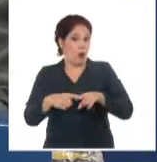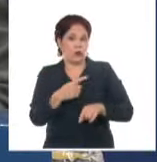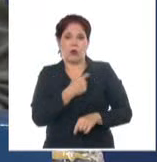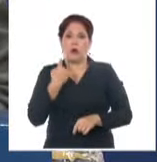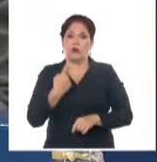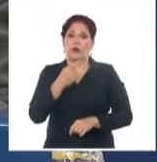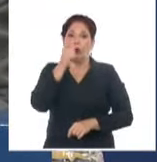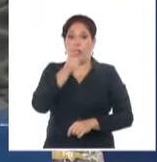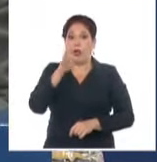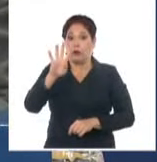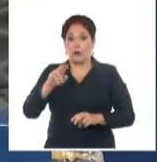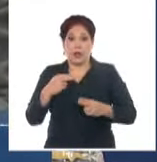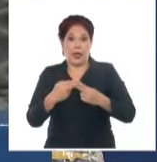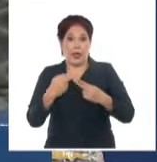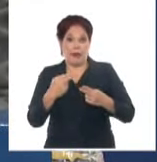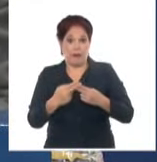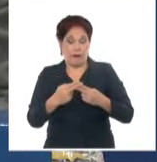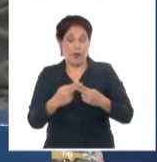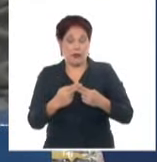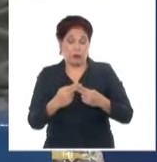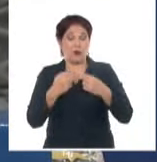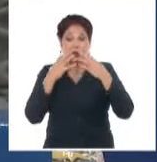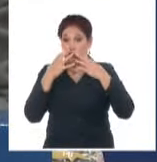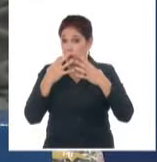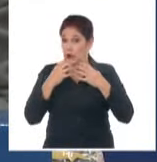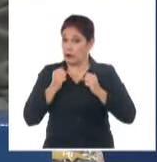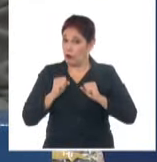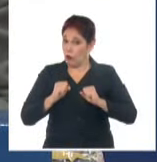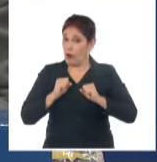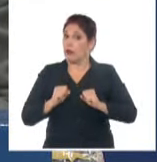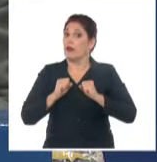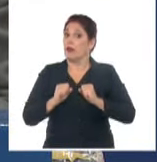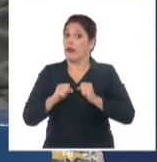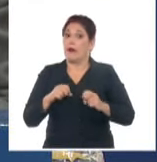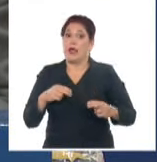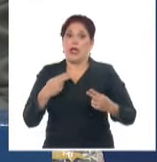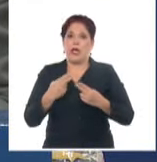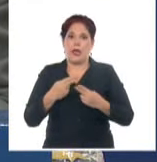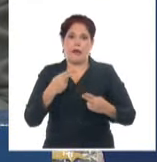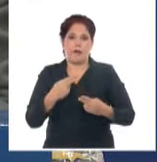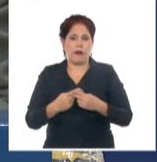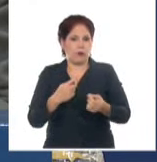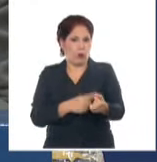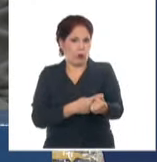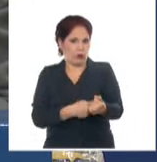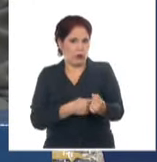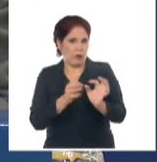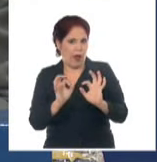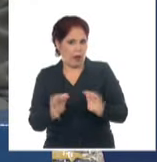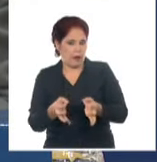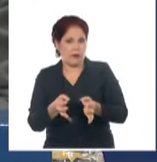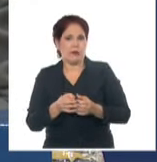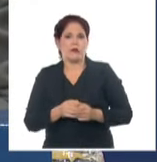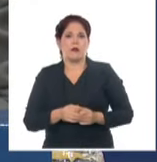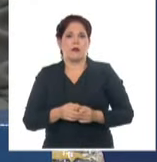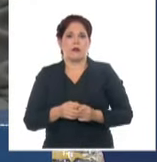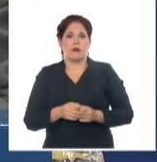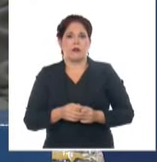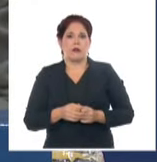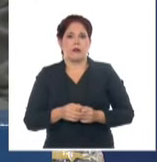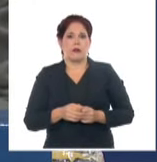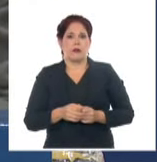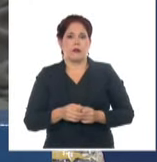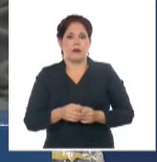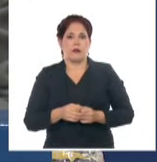la 14 edición ya, es un evento con madurez, es un evento con tradición y es un evento que realmente es considerado